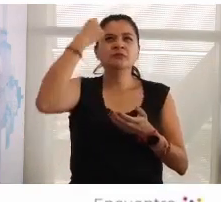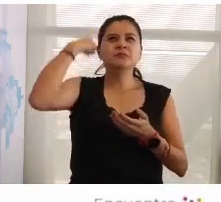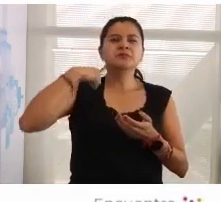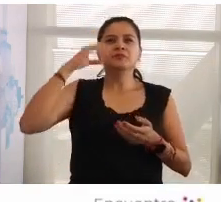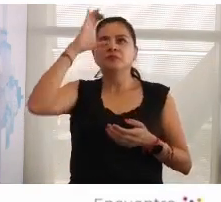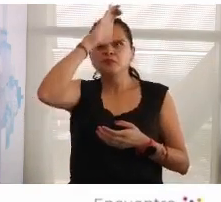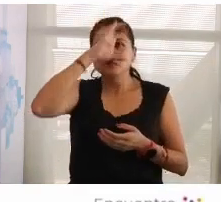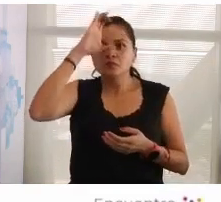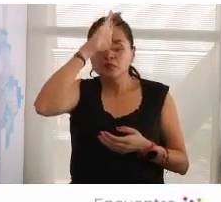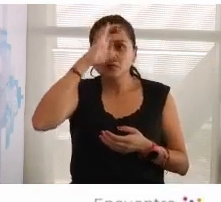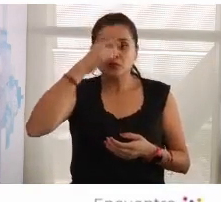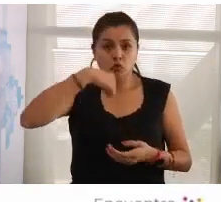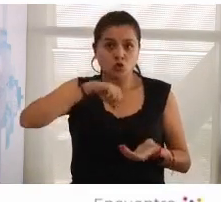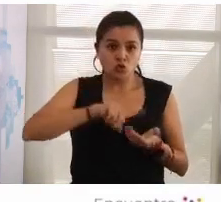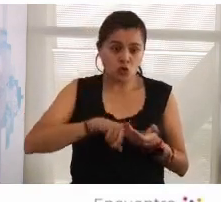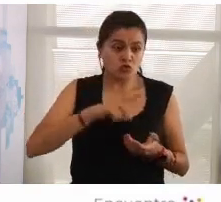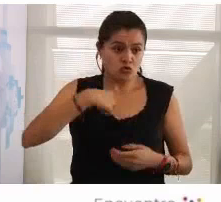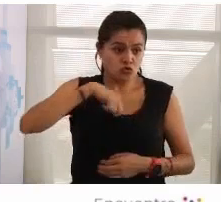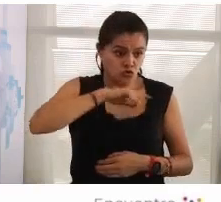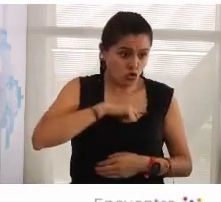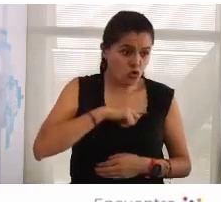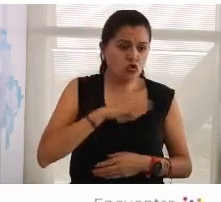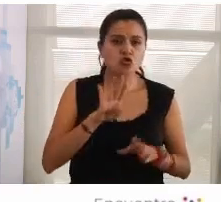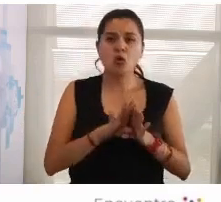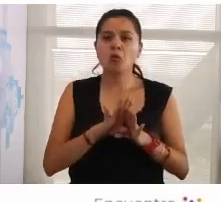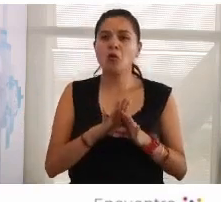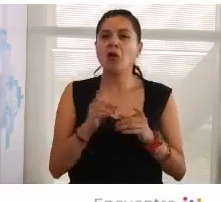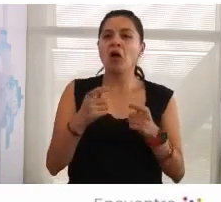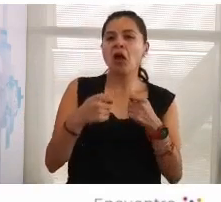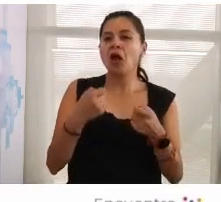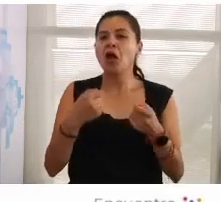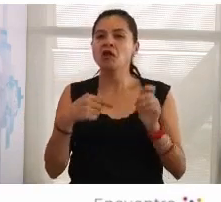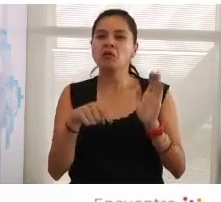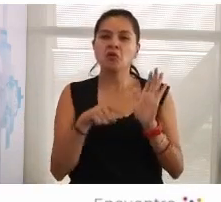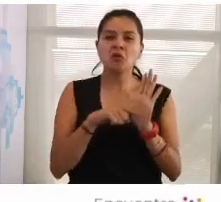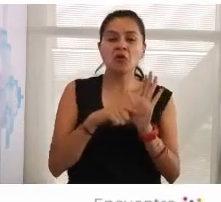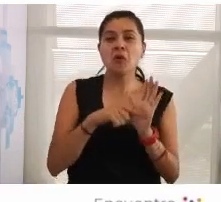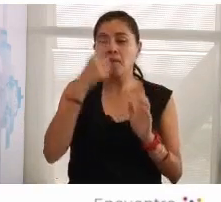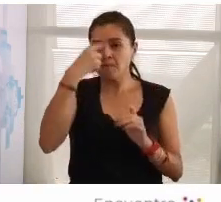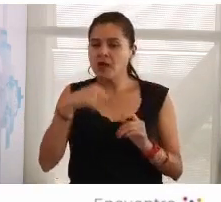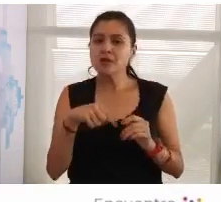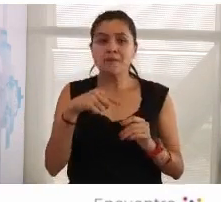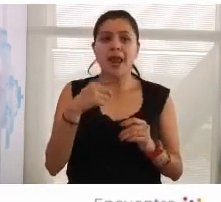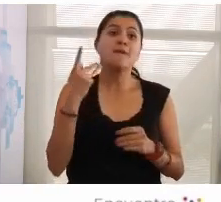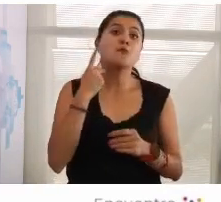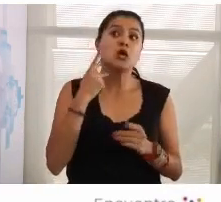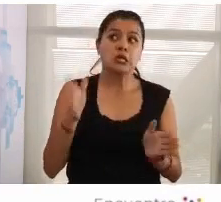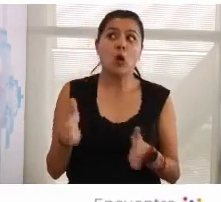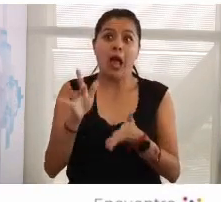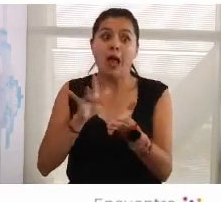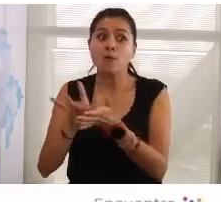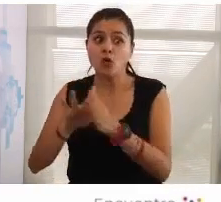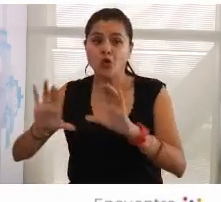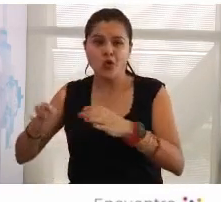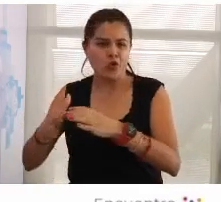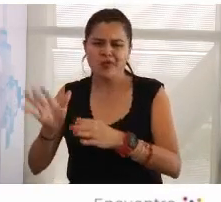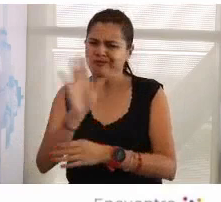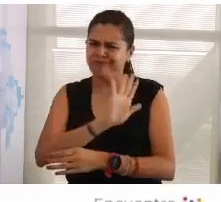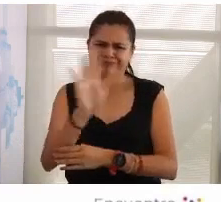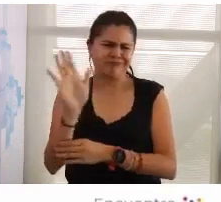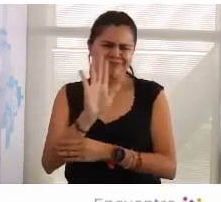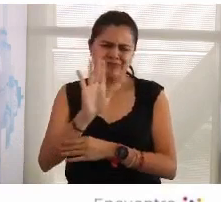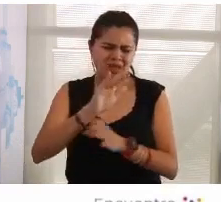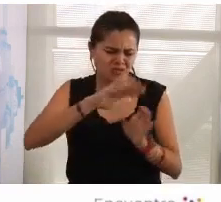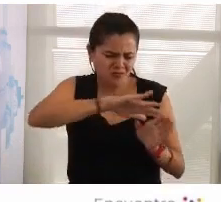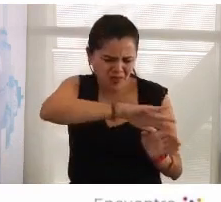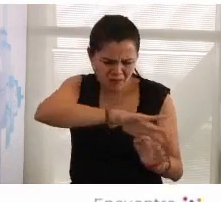decir que nos están instrumentalizando para hacer para hacer proselitismo político ese llamado está haciendo a que creemos